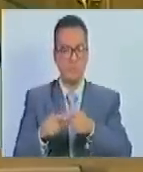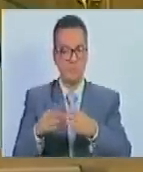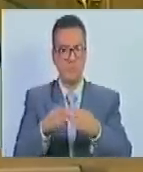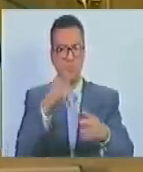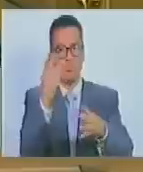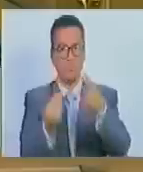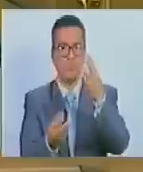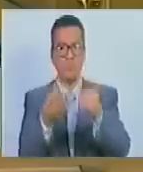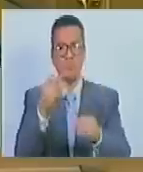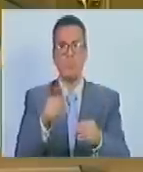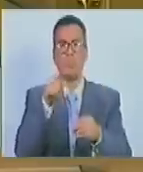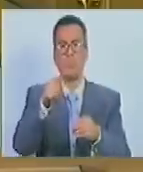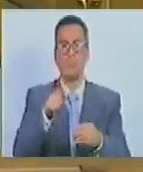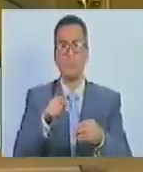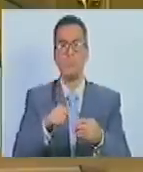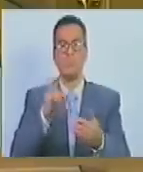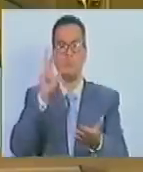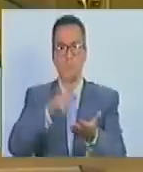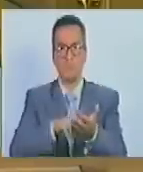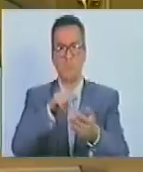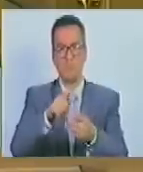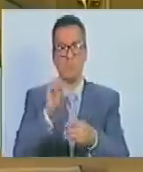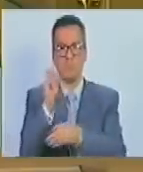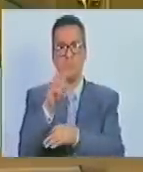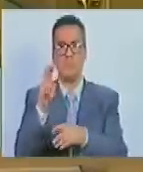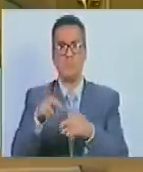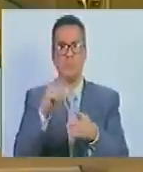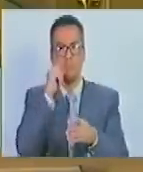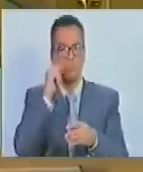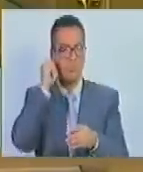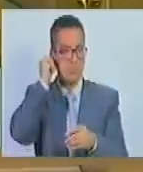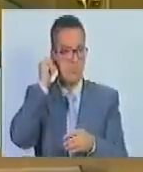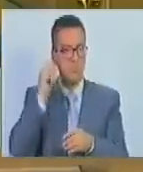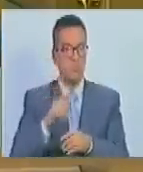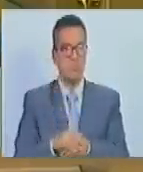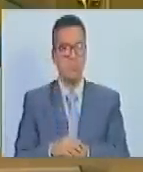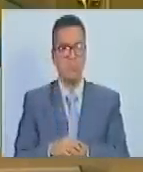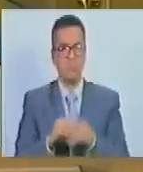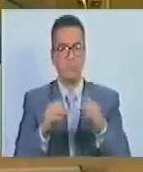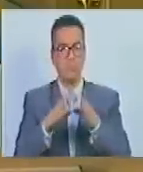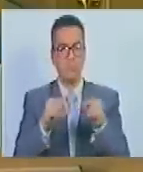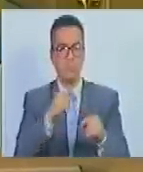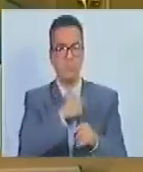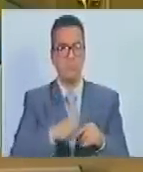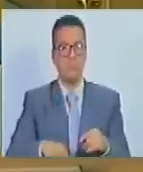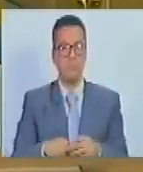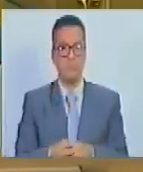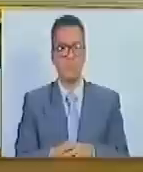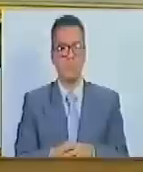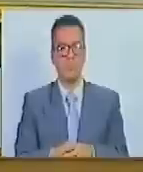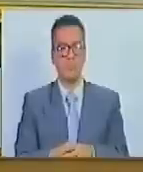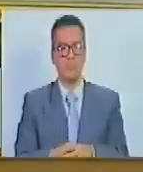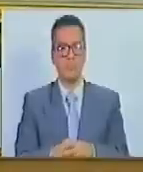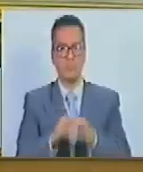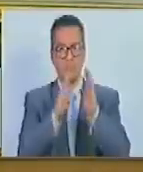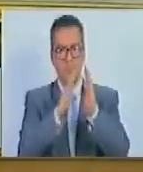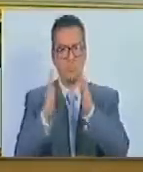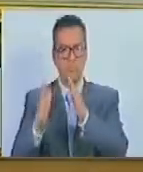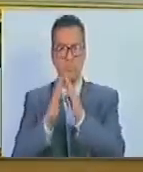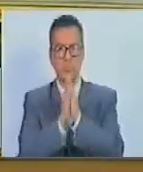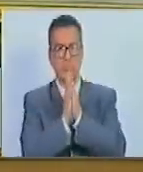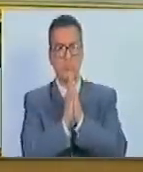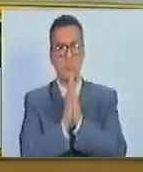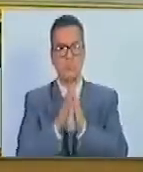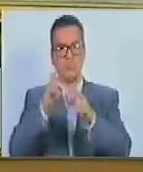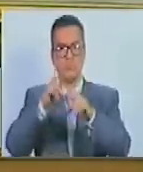Consejo Comunal y las que le sean aprobadas por la Asamblea de Ciudadanas y Ciudadanos. Esto, señor presidente. Orden, diputadas y diputados,